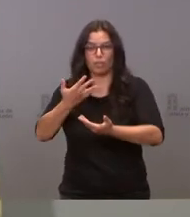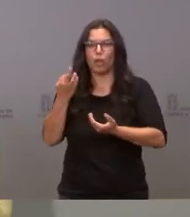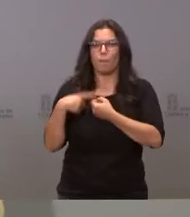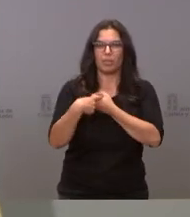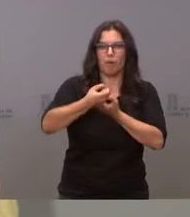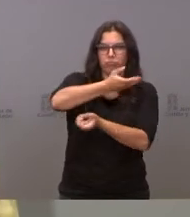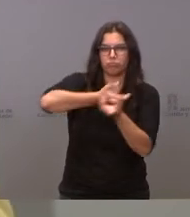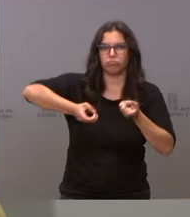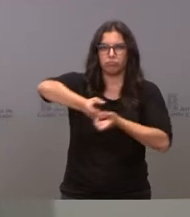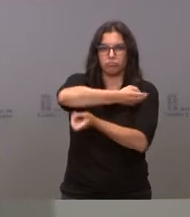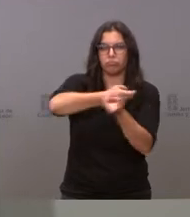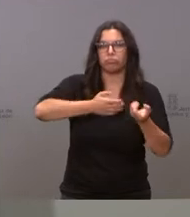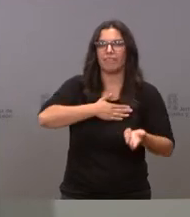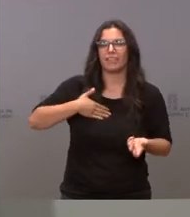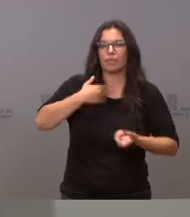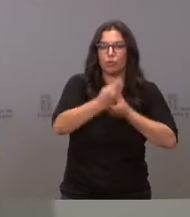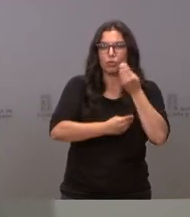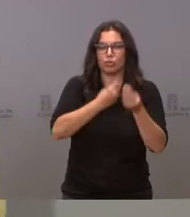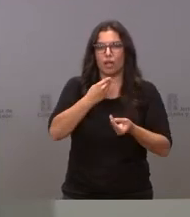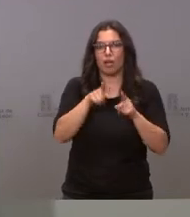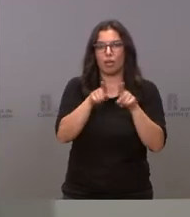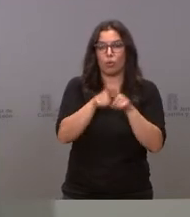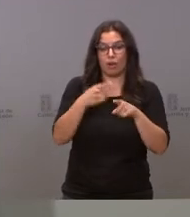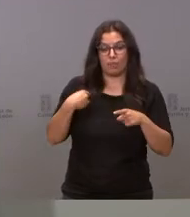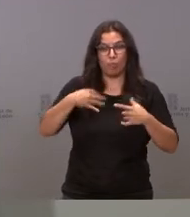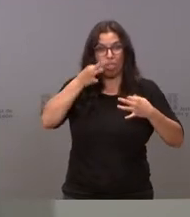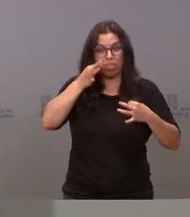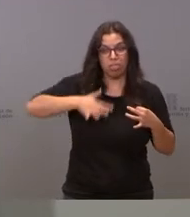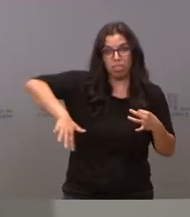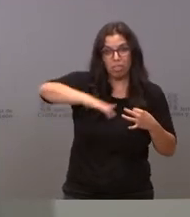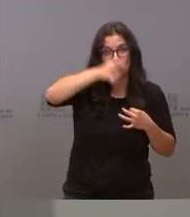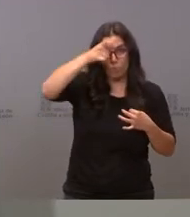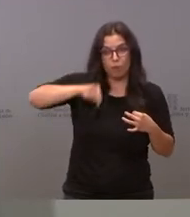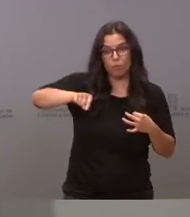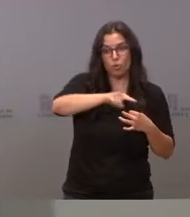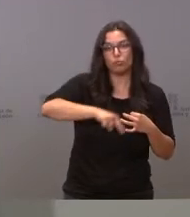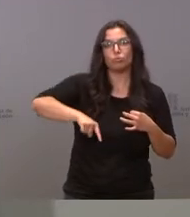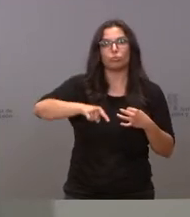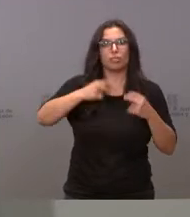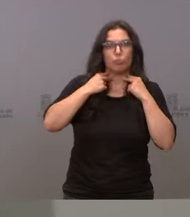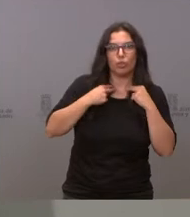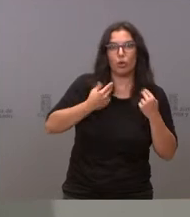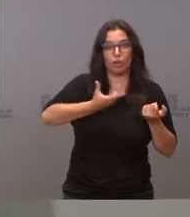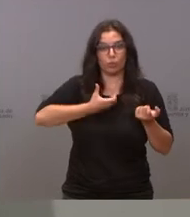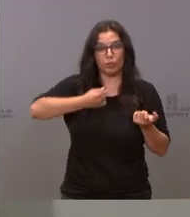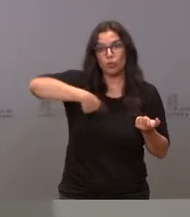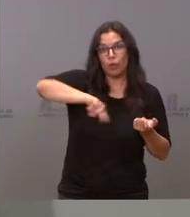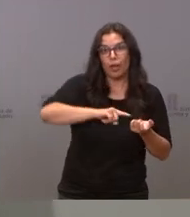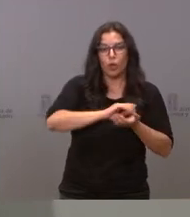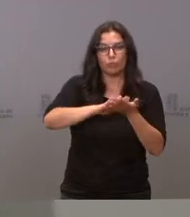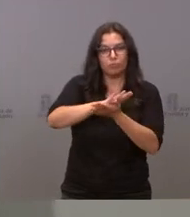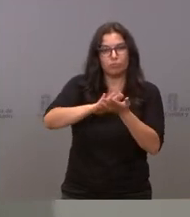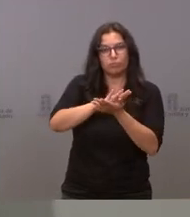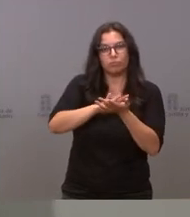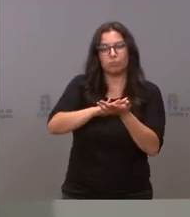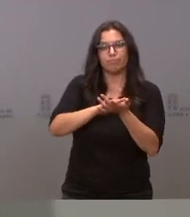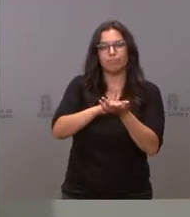de abajo arriba, siendo los que están sobre el territorio, los municipios y las diputaciones los que determinen la mejor